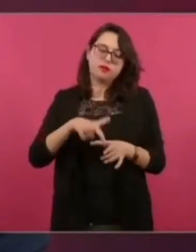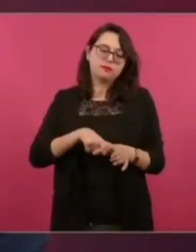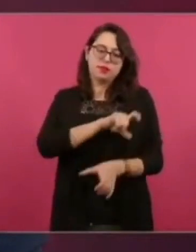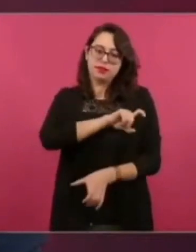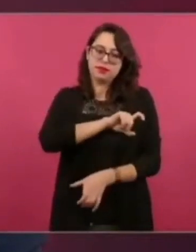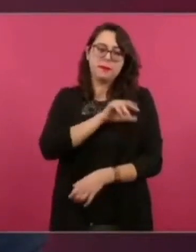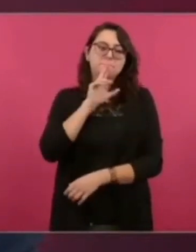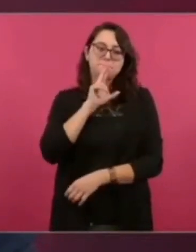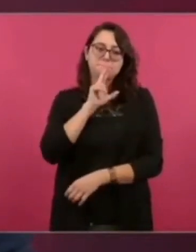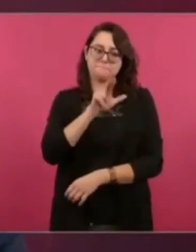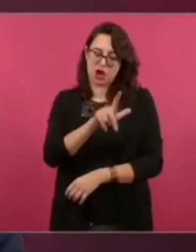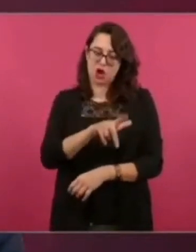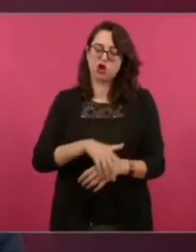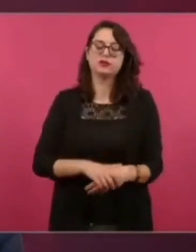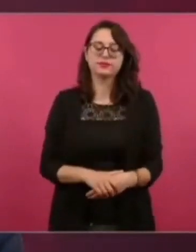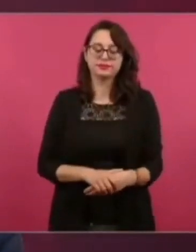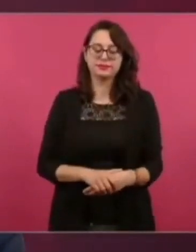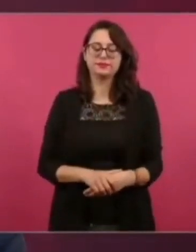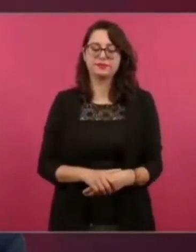con trampa.